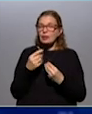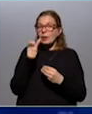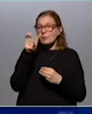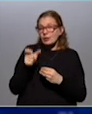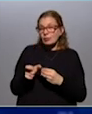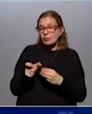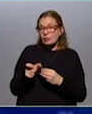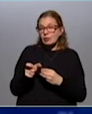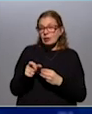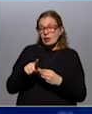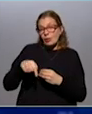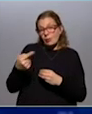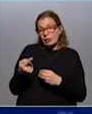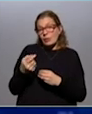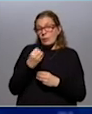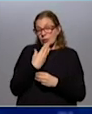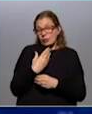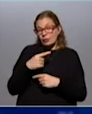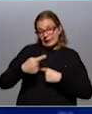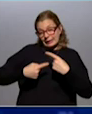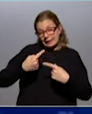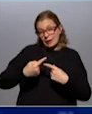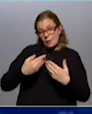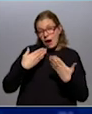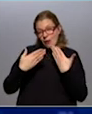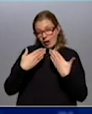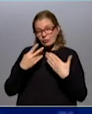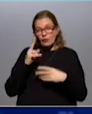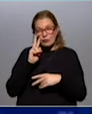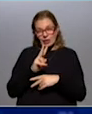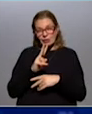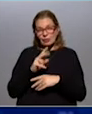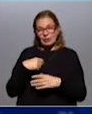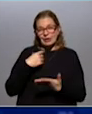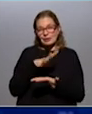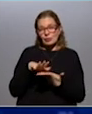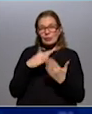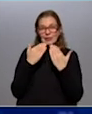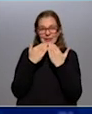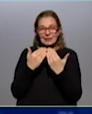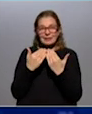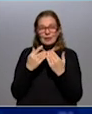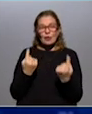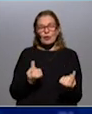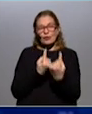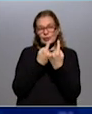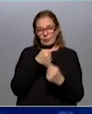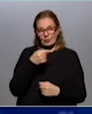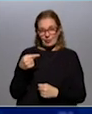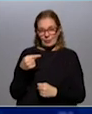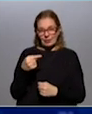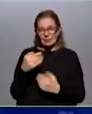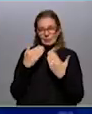personas, además del resto, pero bueno, seguiremos atentamente esa situación. Gracias y nos reencontramos en una semana.